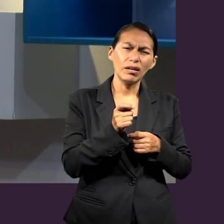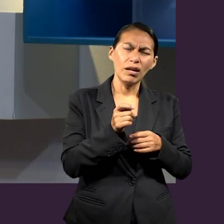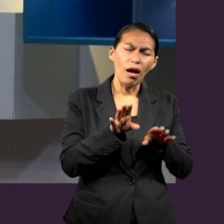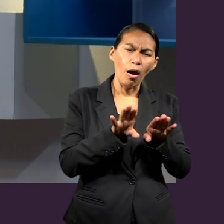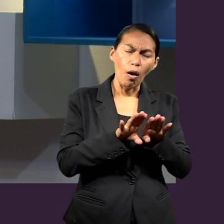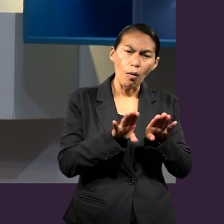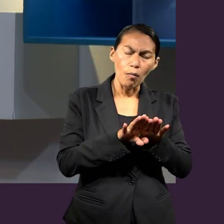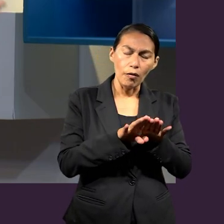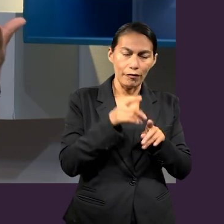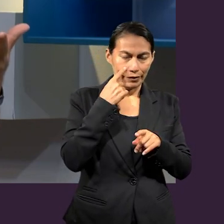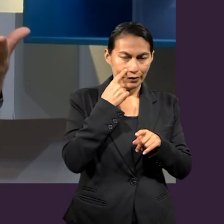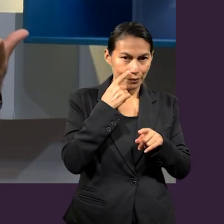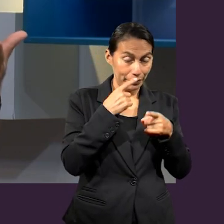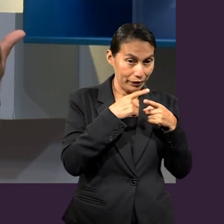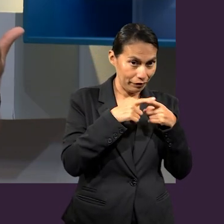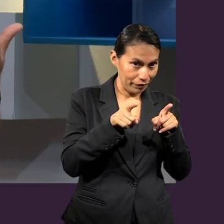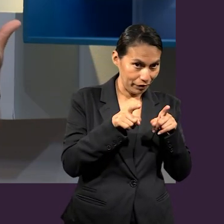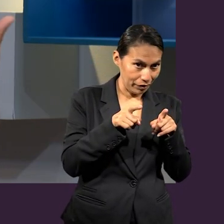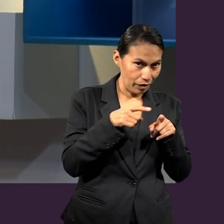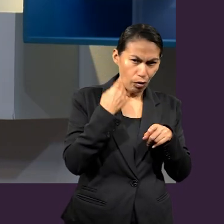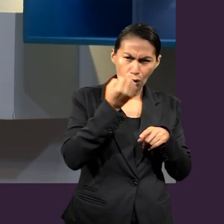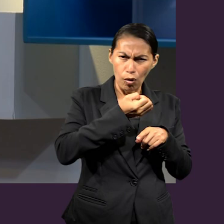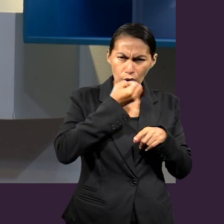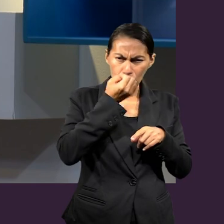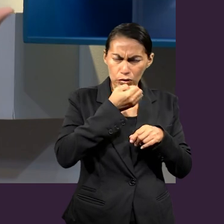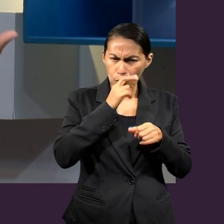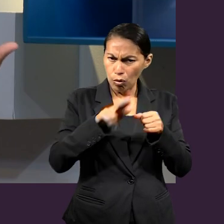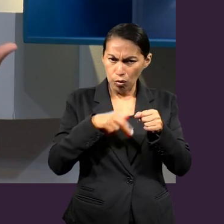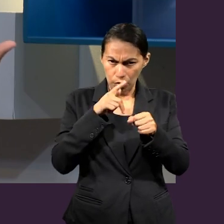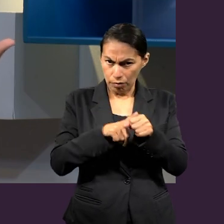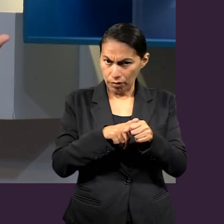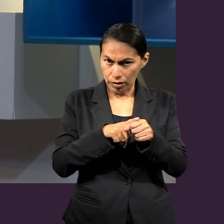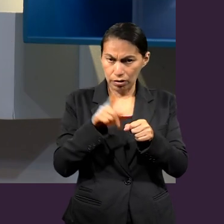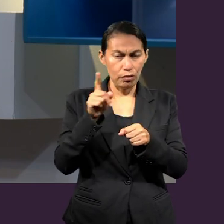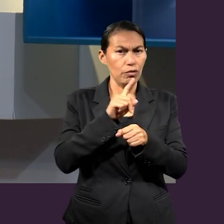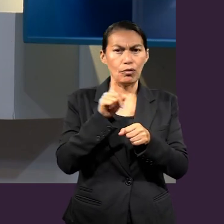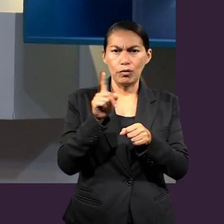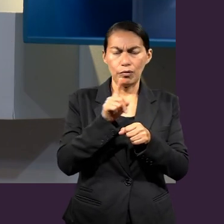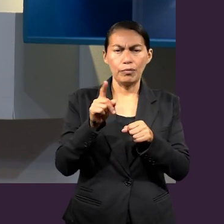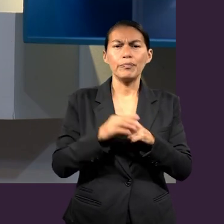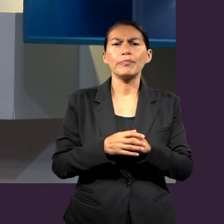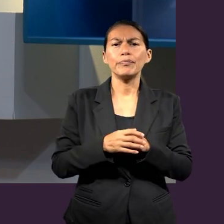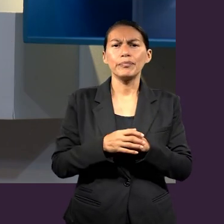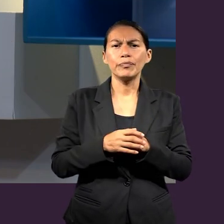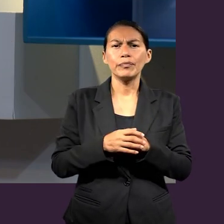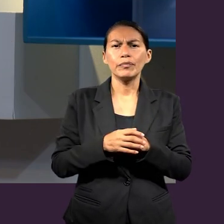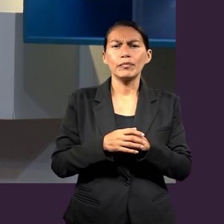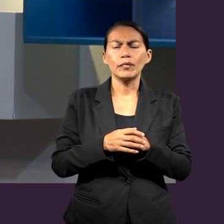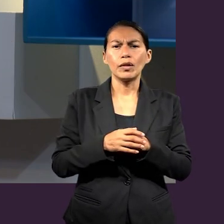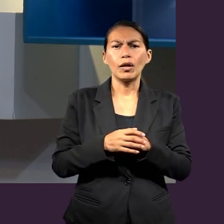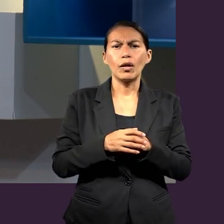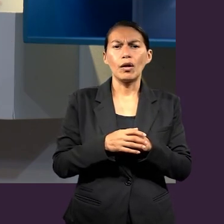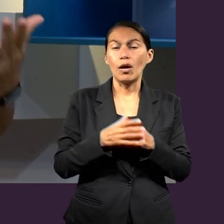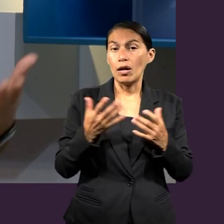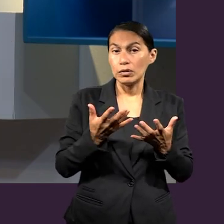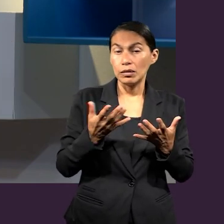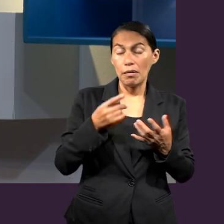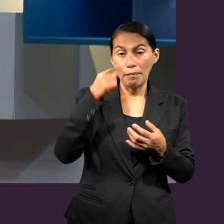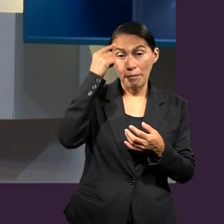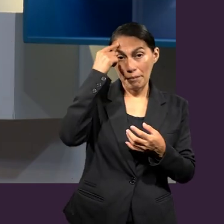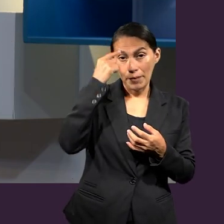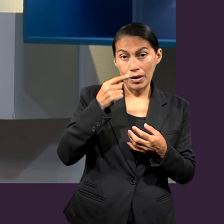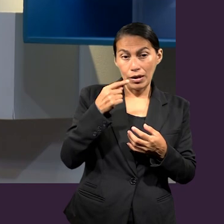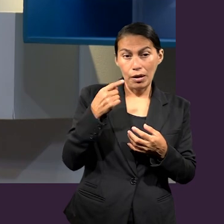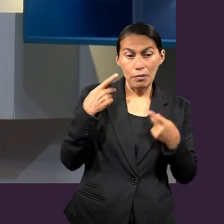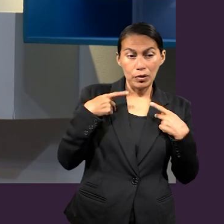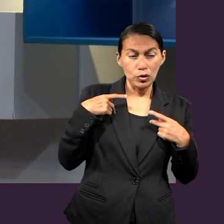perspectiva totalmente diferente. No como una oración normal, sino como un medio para ciertos beneficios que